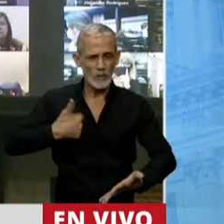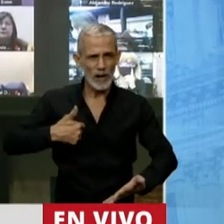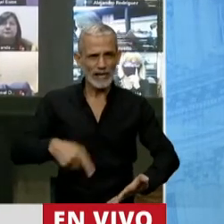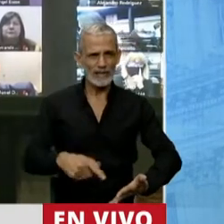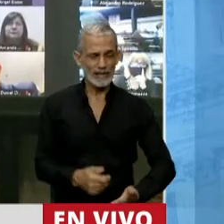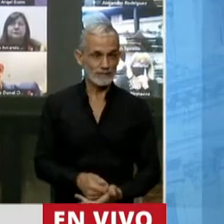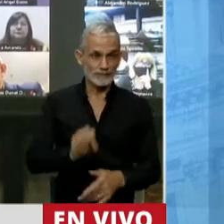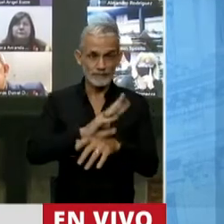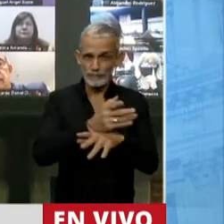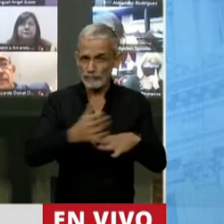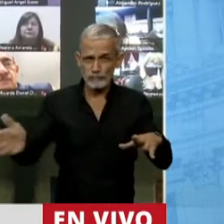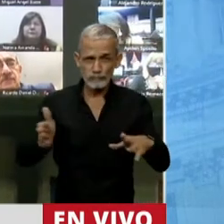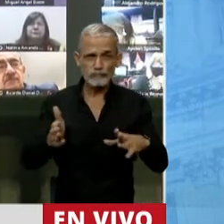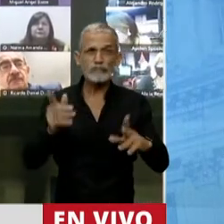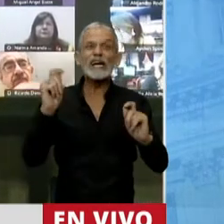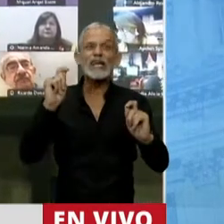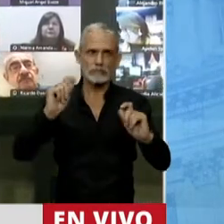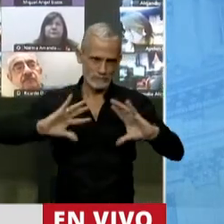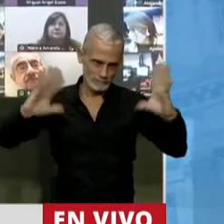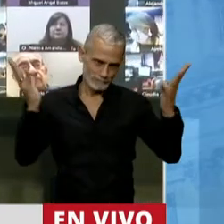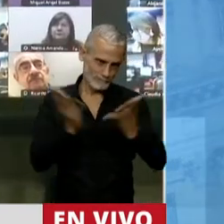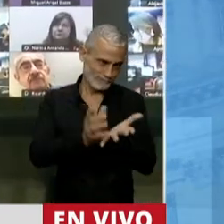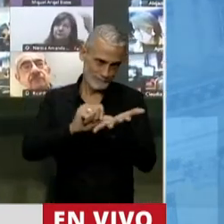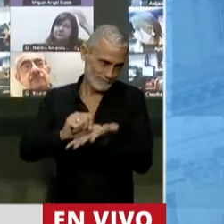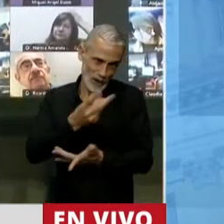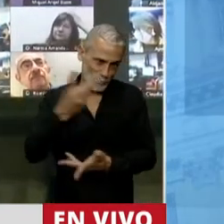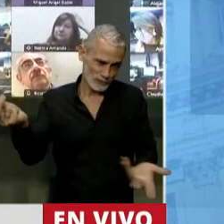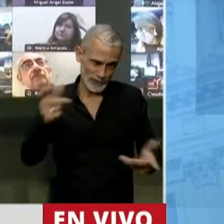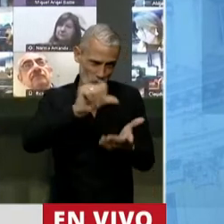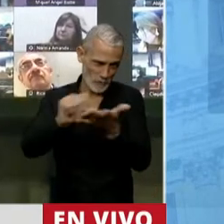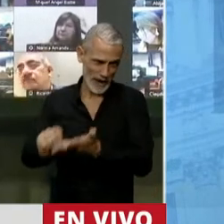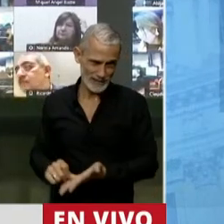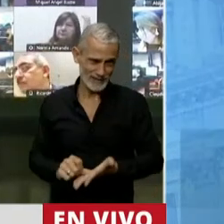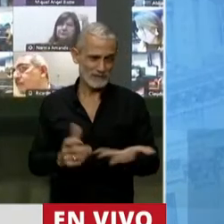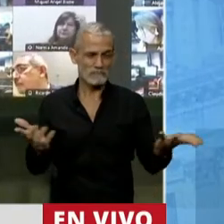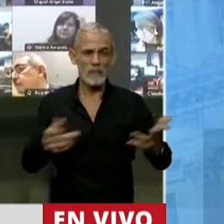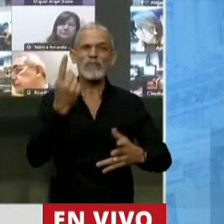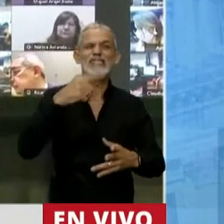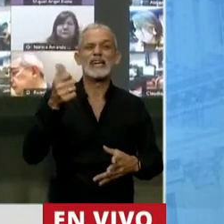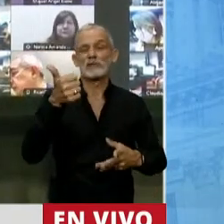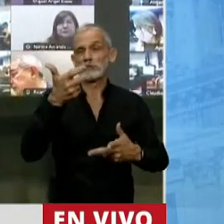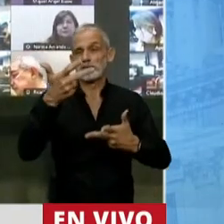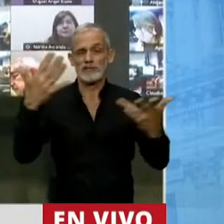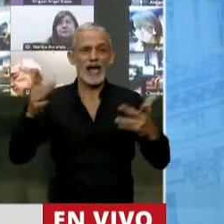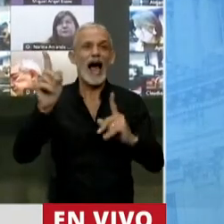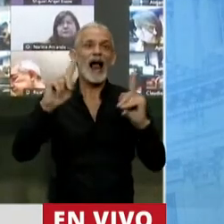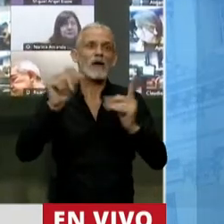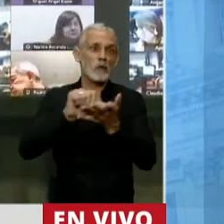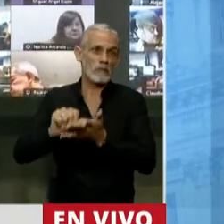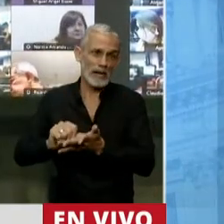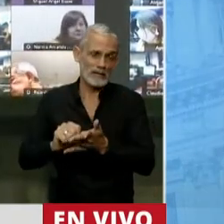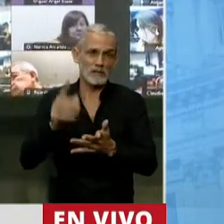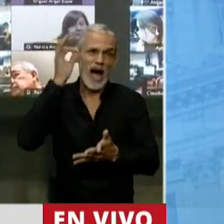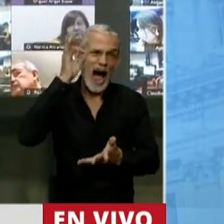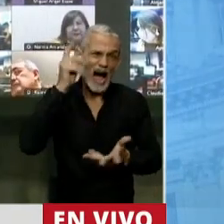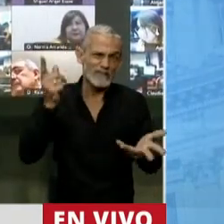Y la pandemia la tuvieron los 200 países, algunos más, uno menos. Hoy mencionó alguien, 160 y pico países, se ve que algunos países se salvaron de la pandemia,